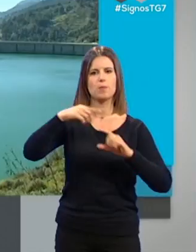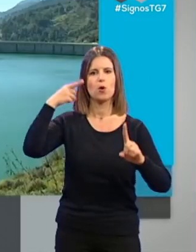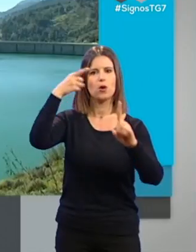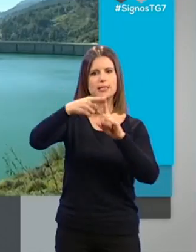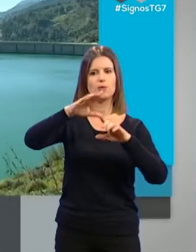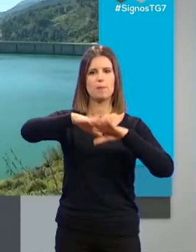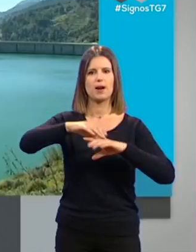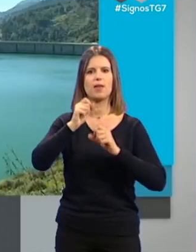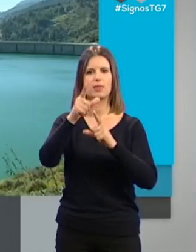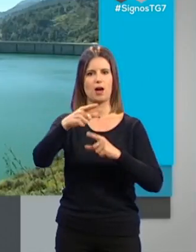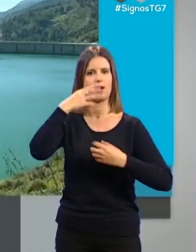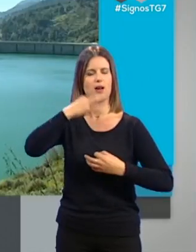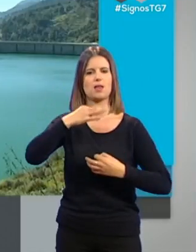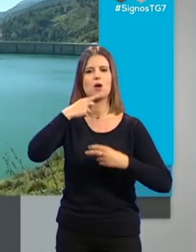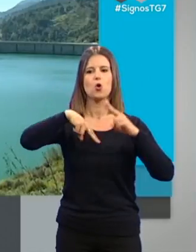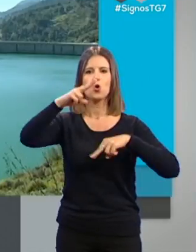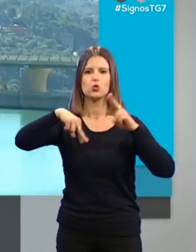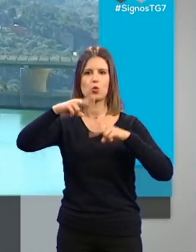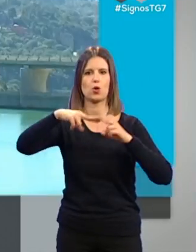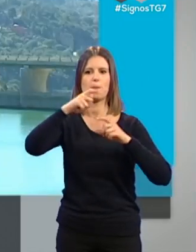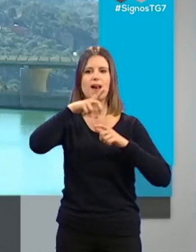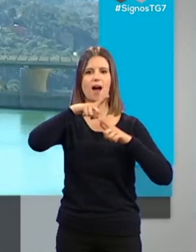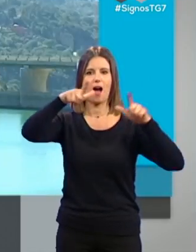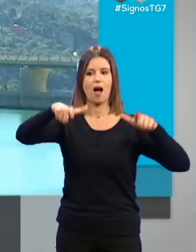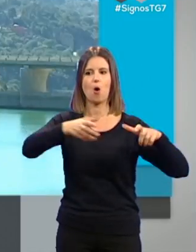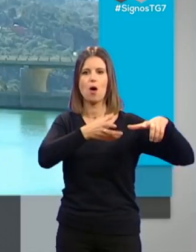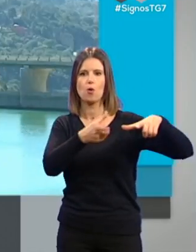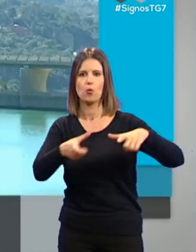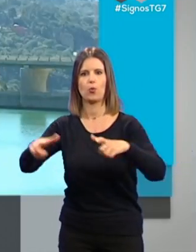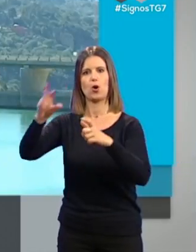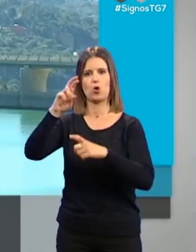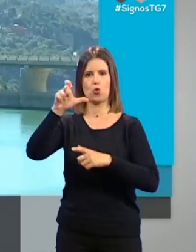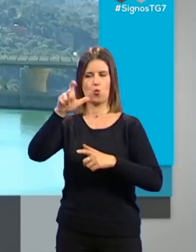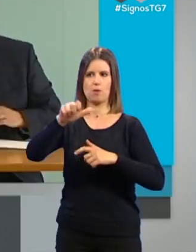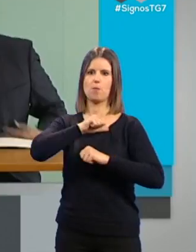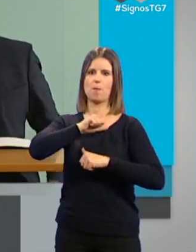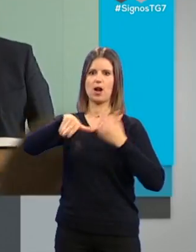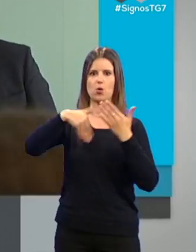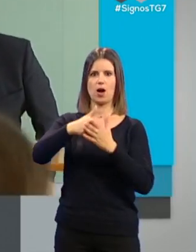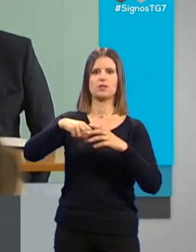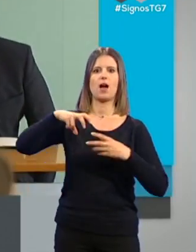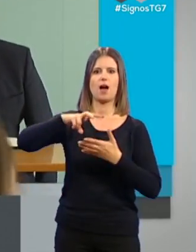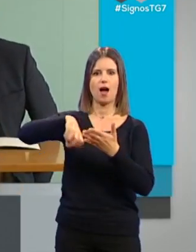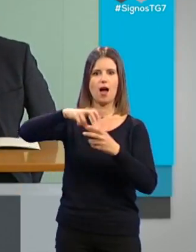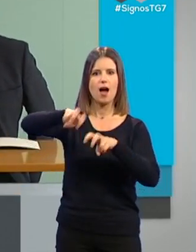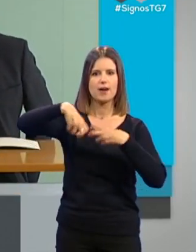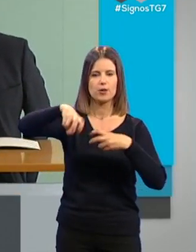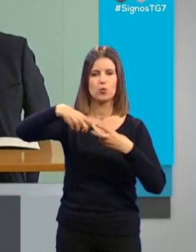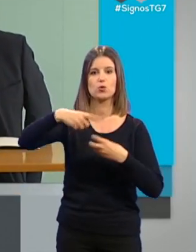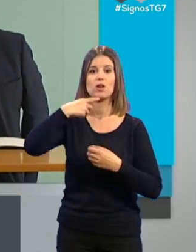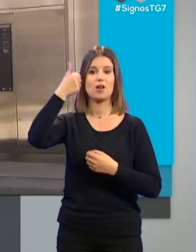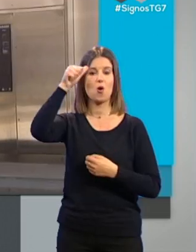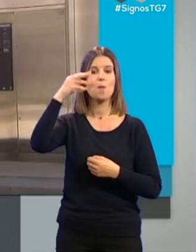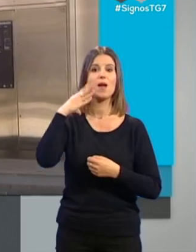realidad la construcción de las canalizaciones de Rule que tantos años llevan esperando los agricultores. García también se ha referido